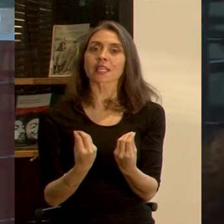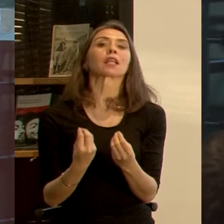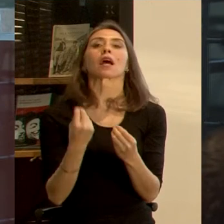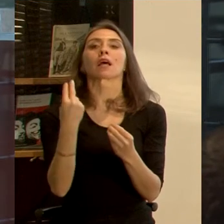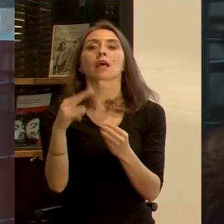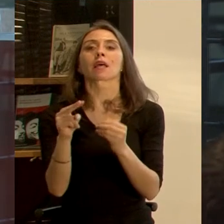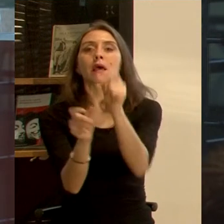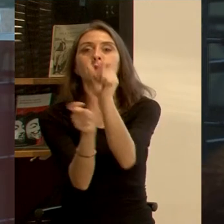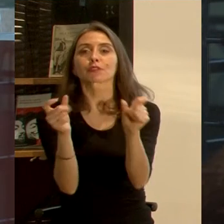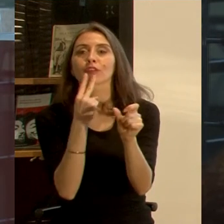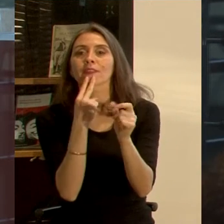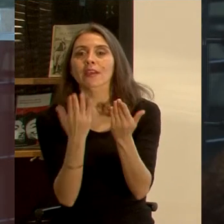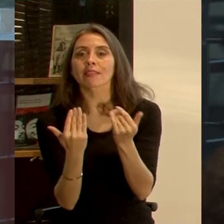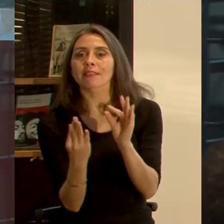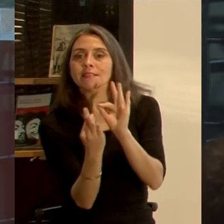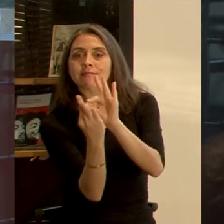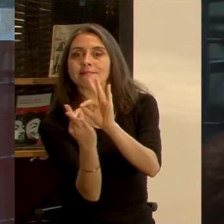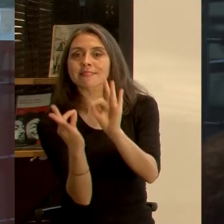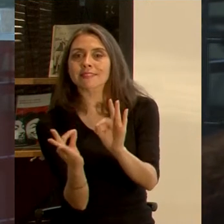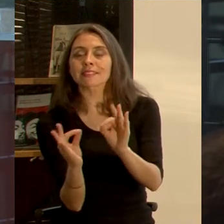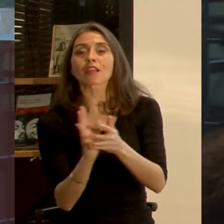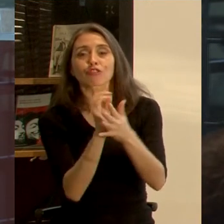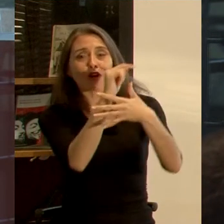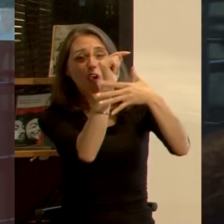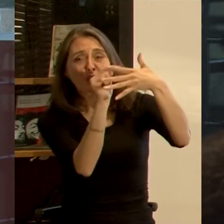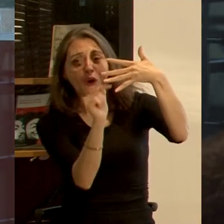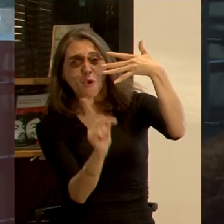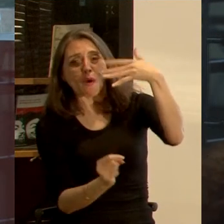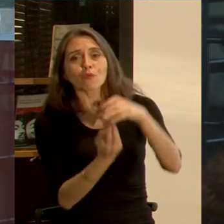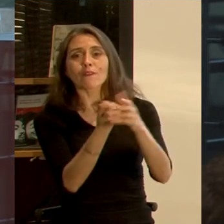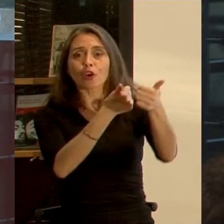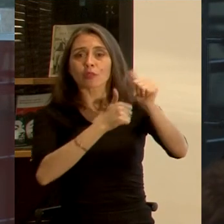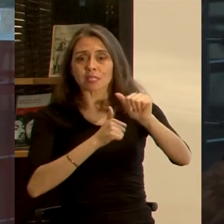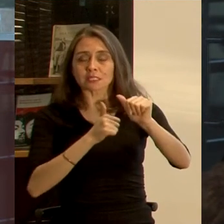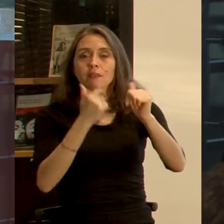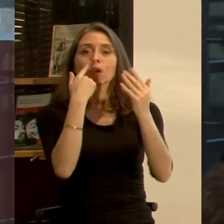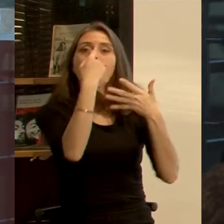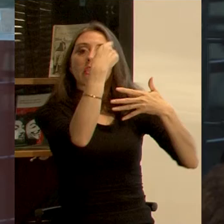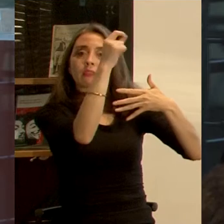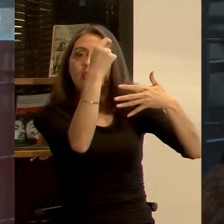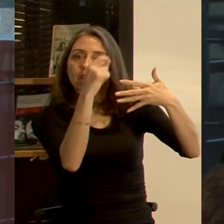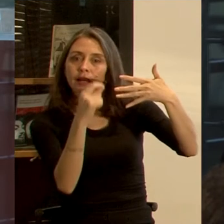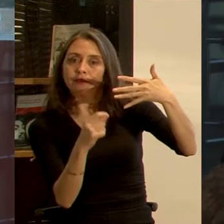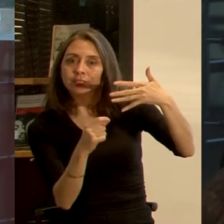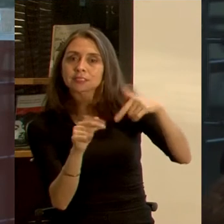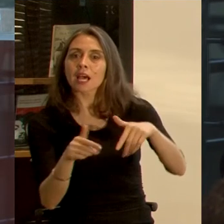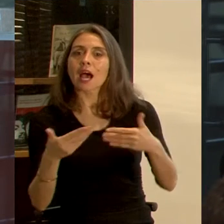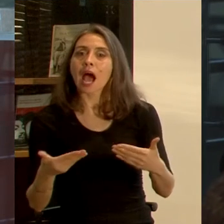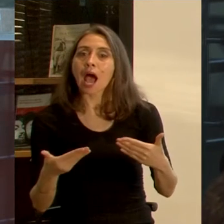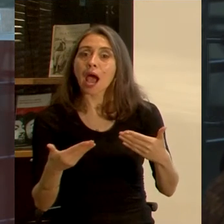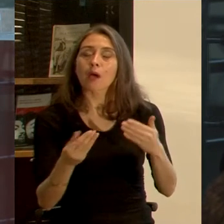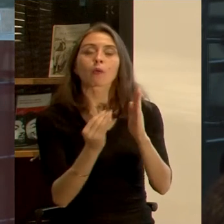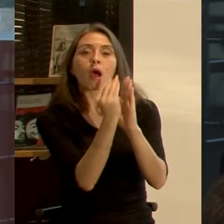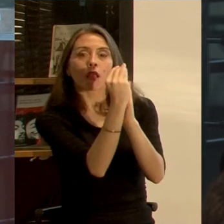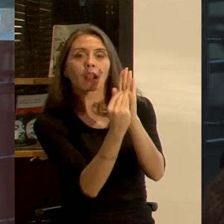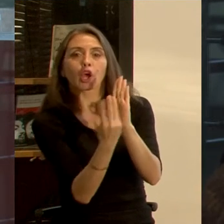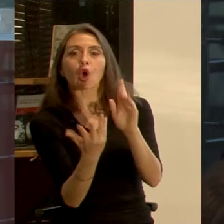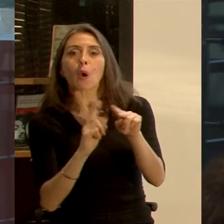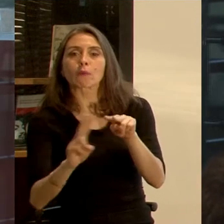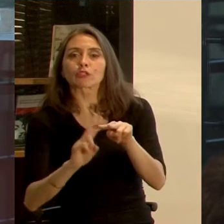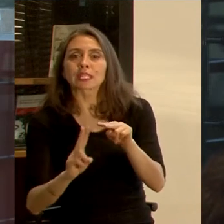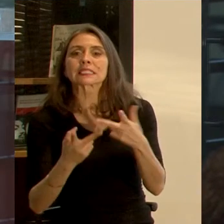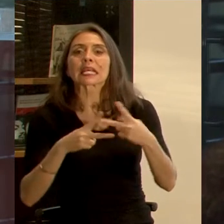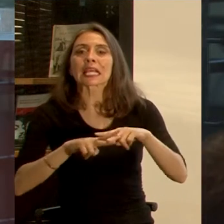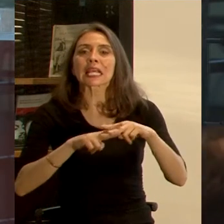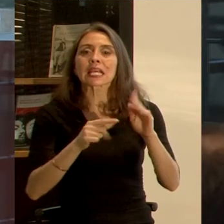particularidades de sus habitantes. Todos estos nuevos desafíos requieren una profunda revisión de los actuales marcos de acción y de las